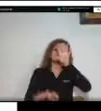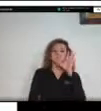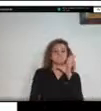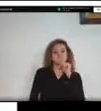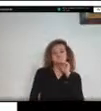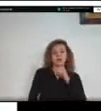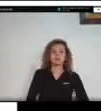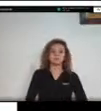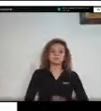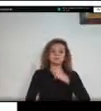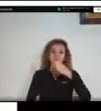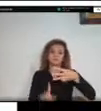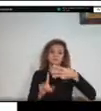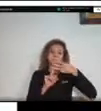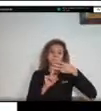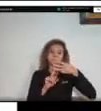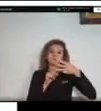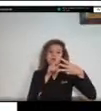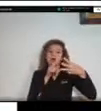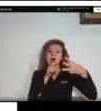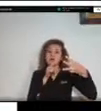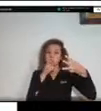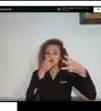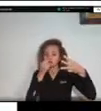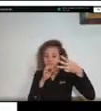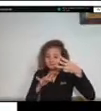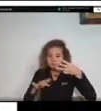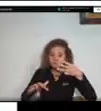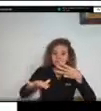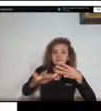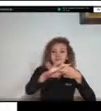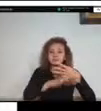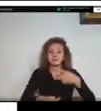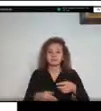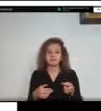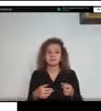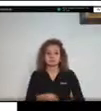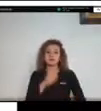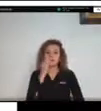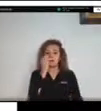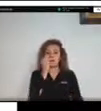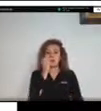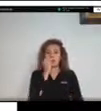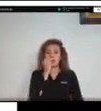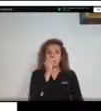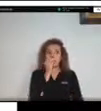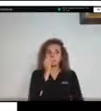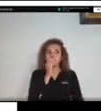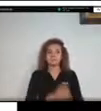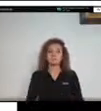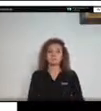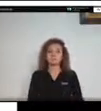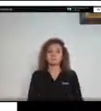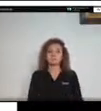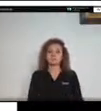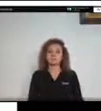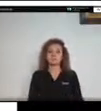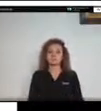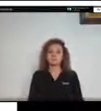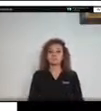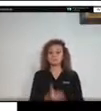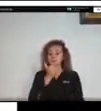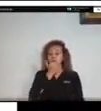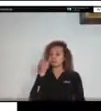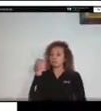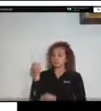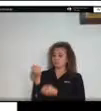entonces otras problemáticas son la contaminación de las fuentes hídricas entonces al generarse los incendios forestales primero